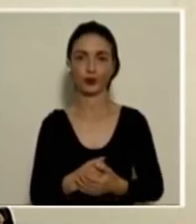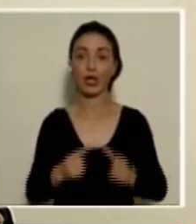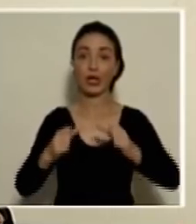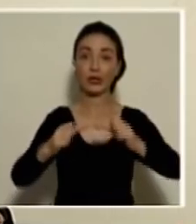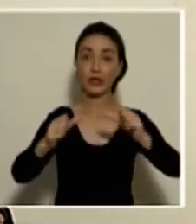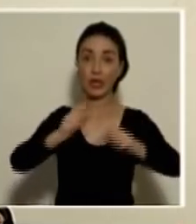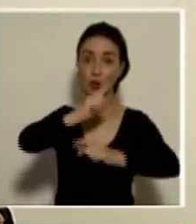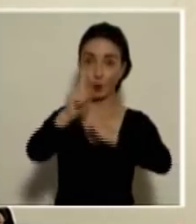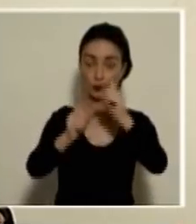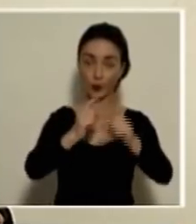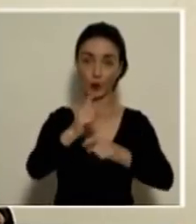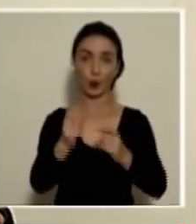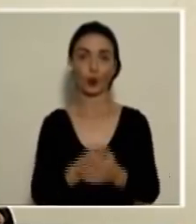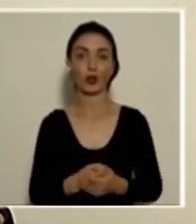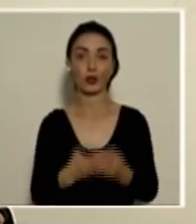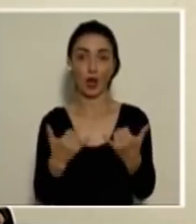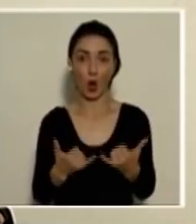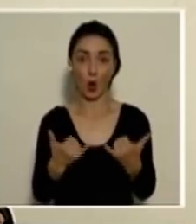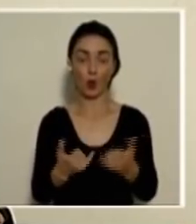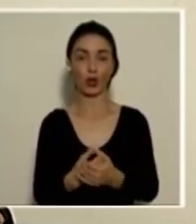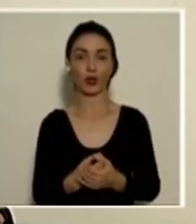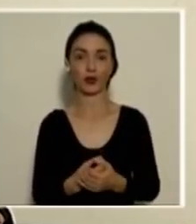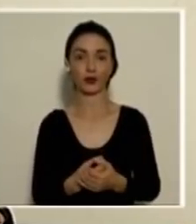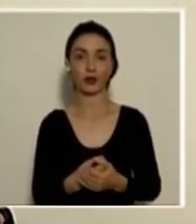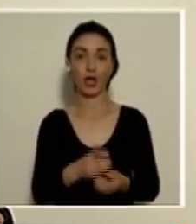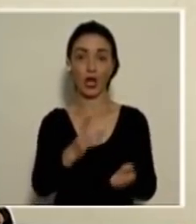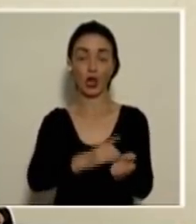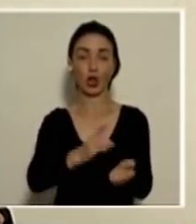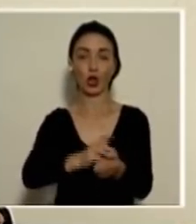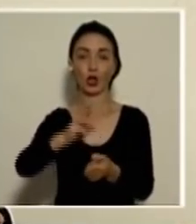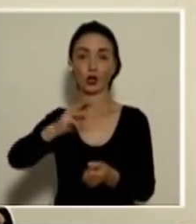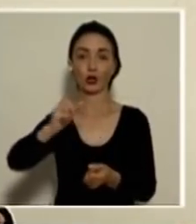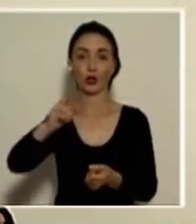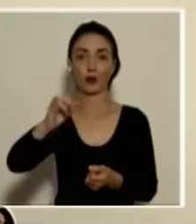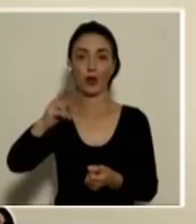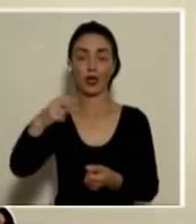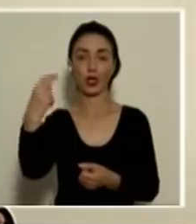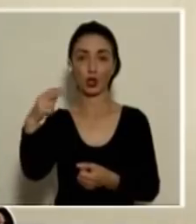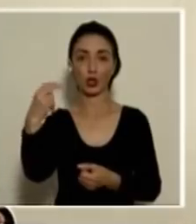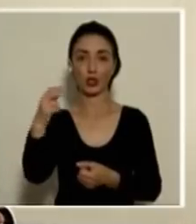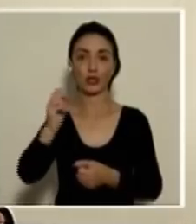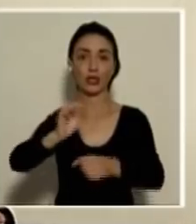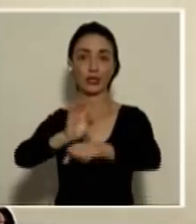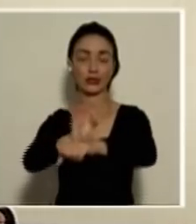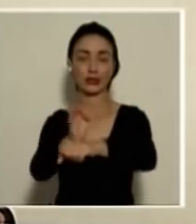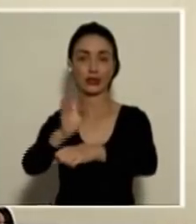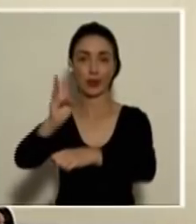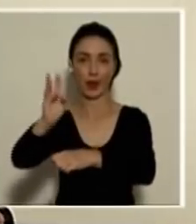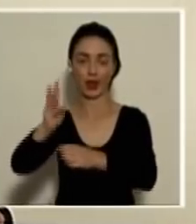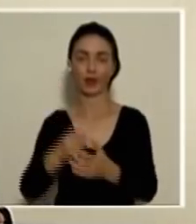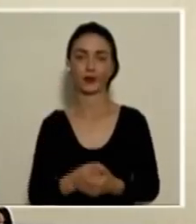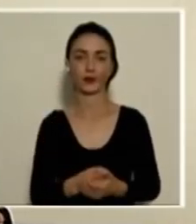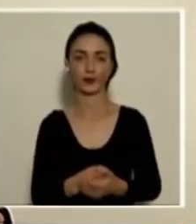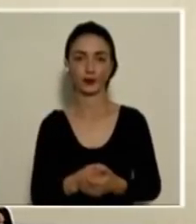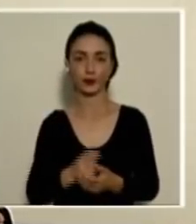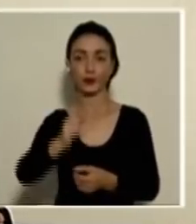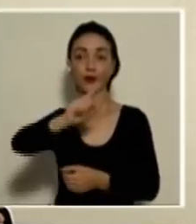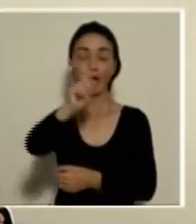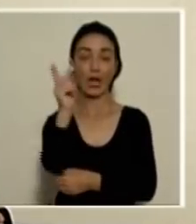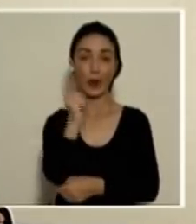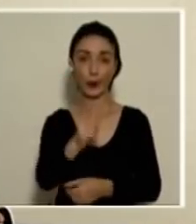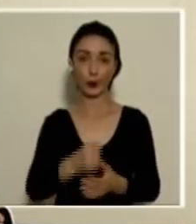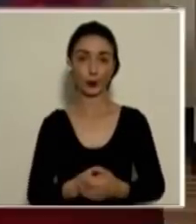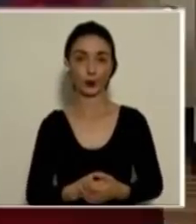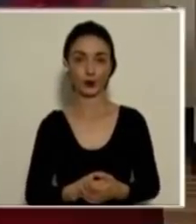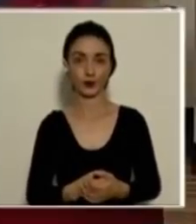Continuamos con las consultas, en este caso sería para el doctor Marín de parte de Noticias Repretel. La siguiente pregunta sería,